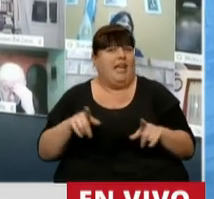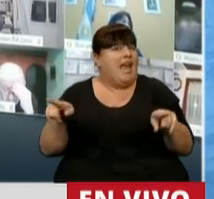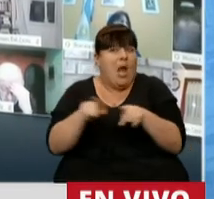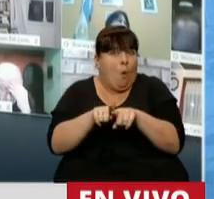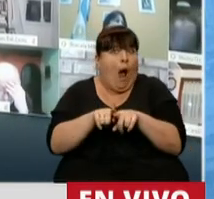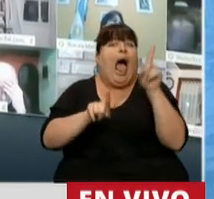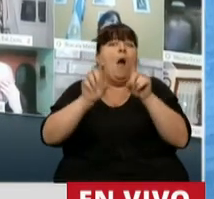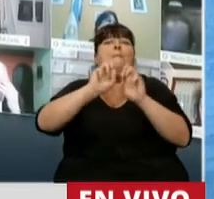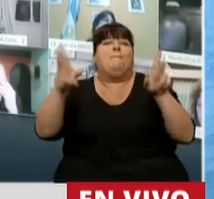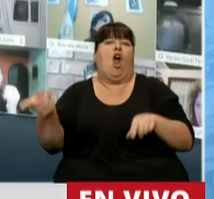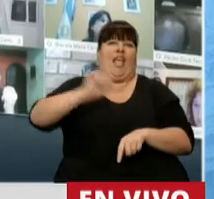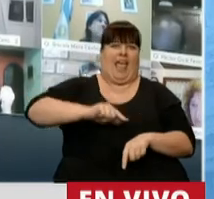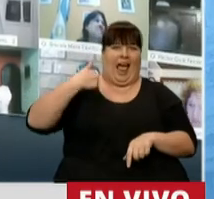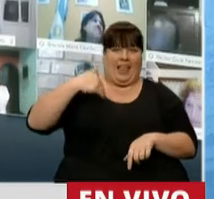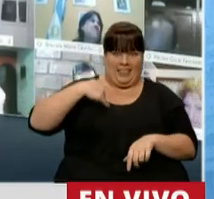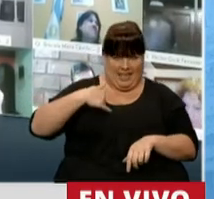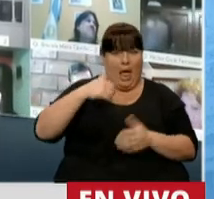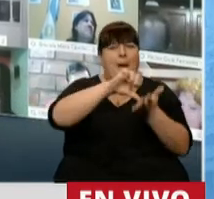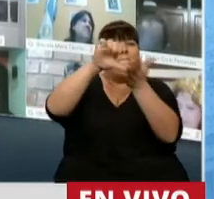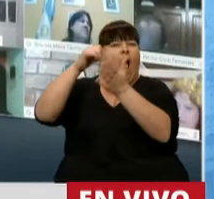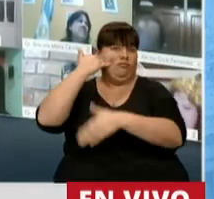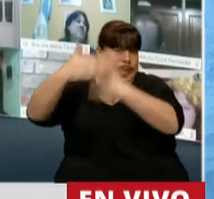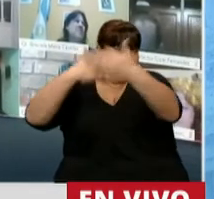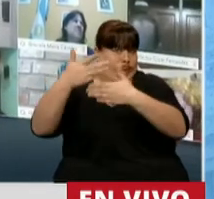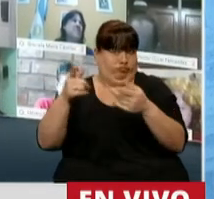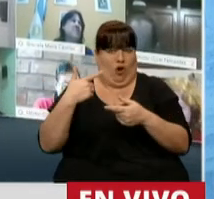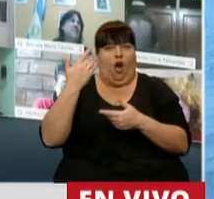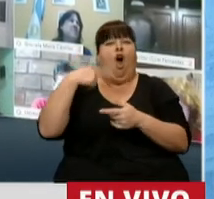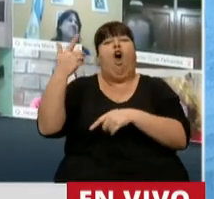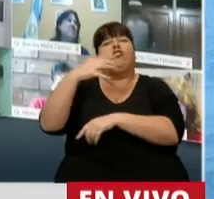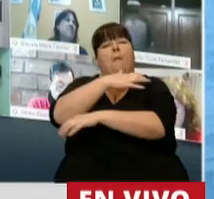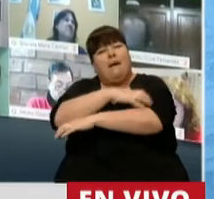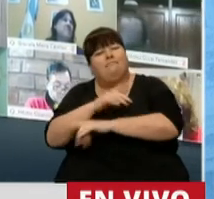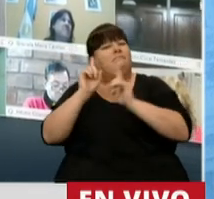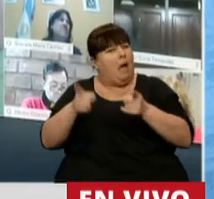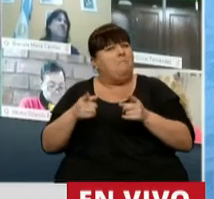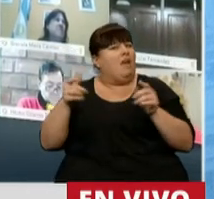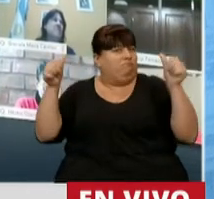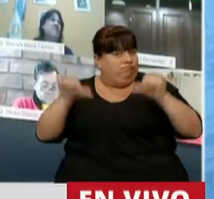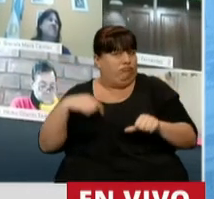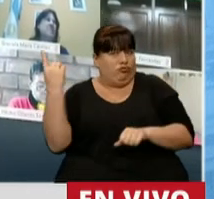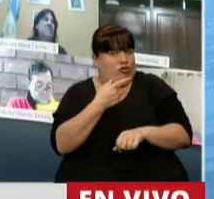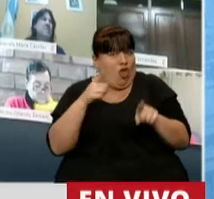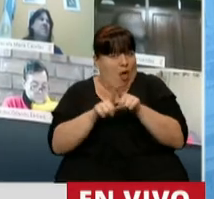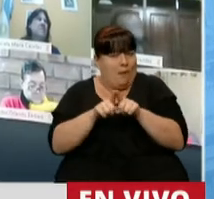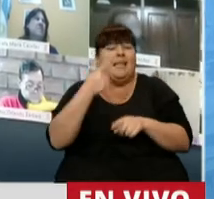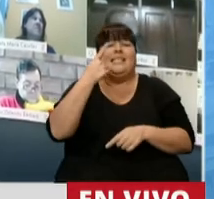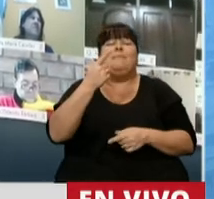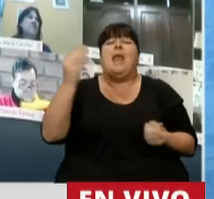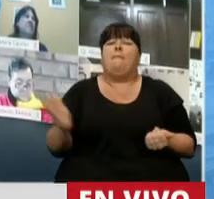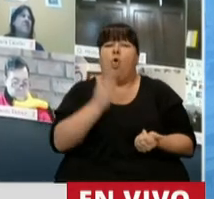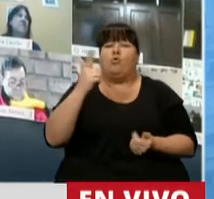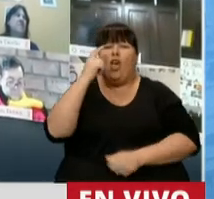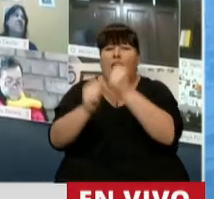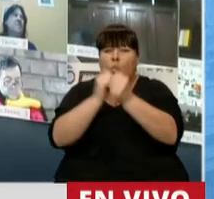iguales o peores que lo de la Argentina, tanto países desarrollados como subdesarrollados. Y si tomamos, por ejemplo, lo que significa la caída en la producción